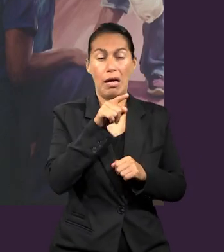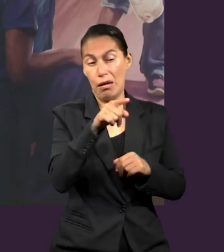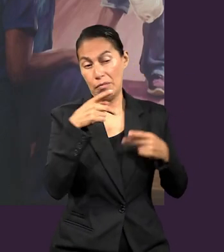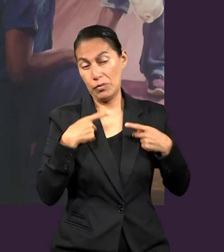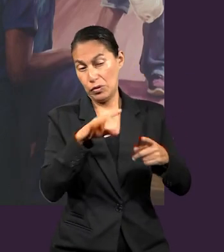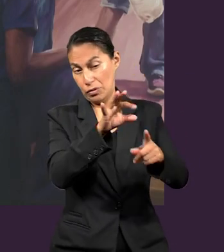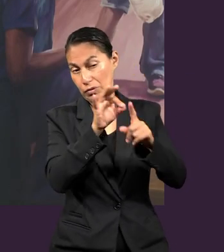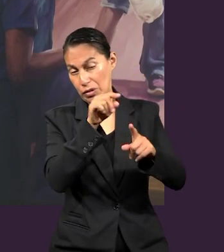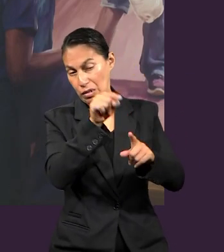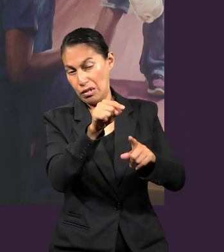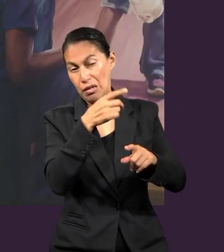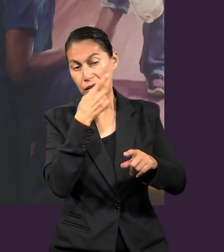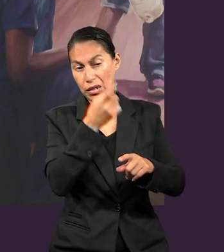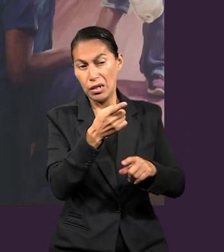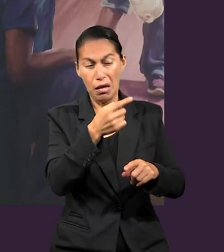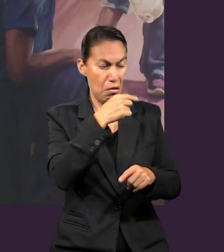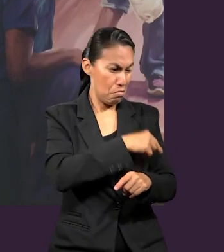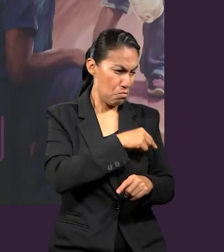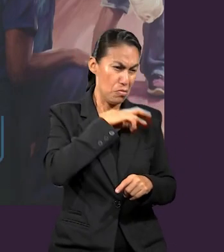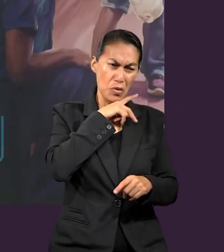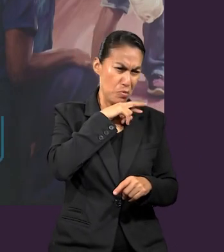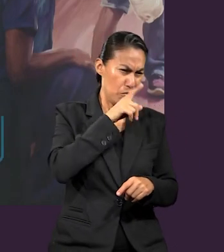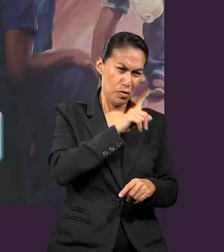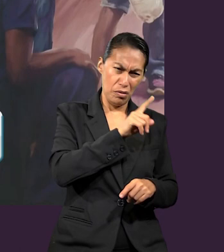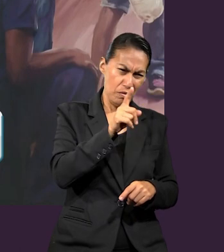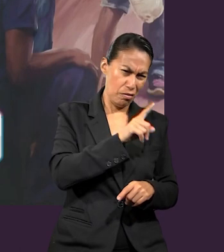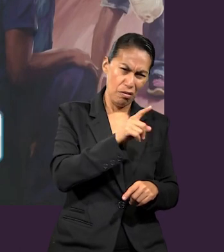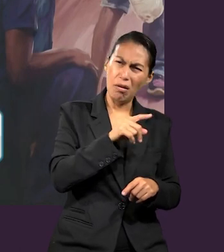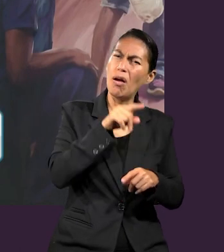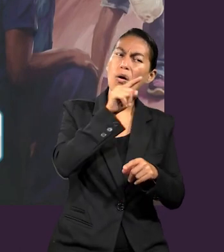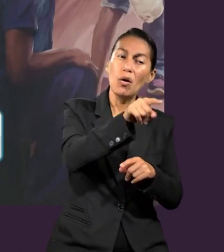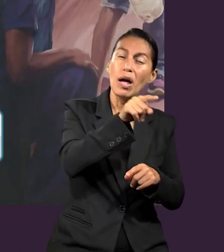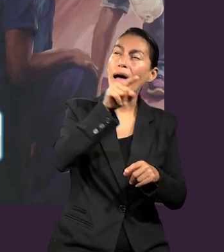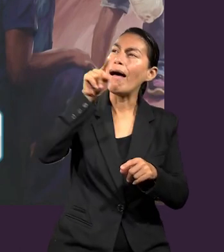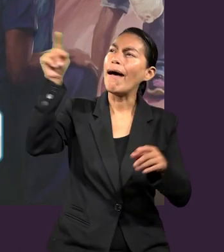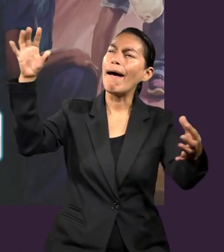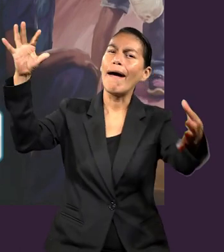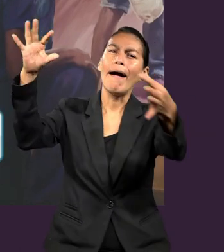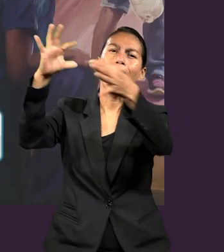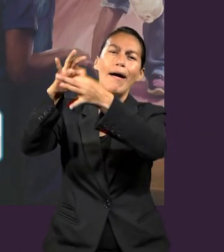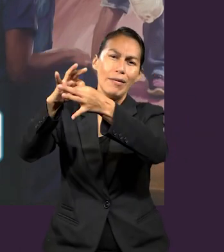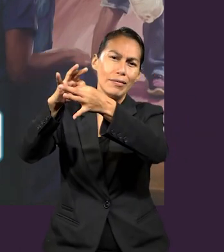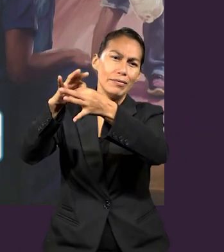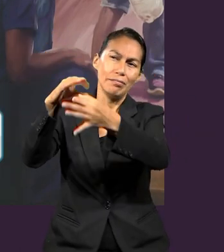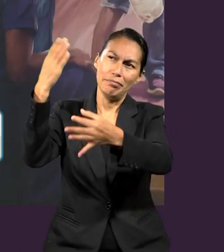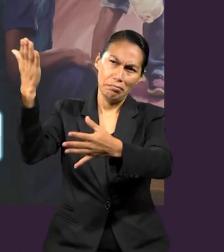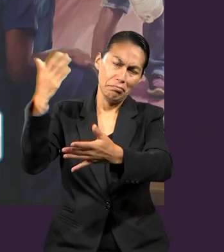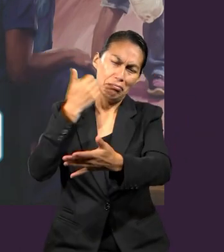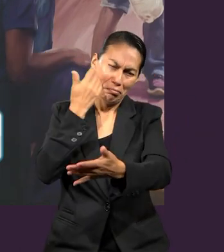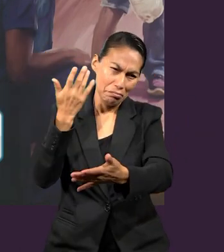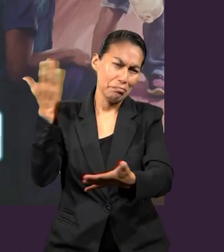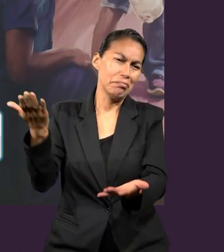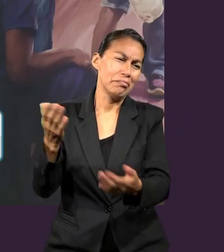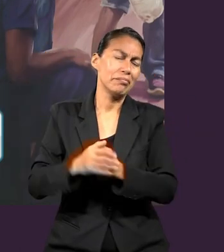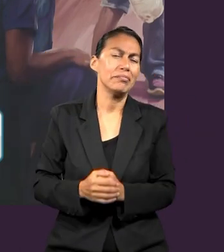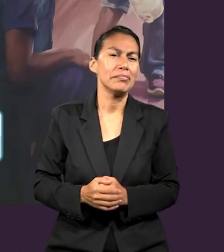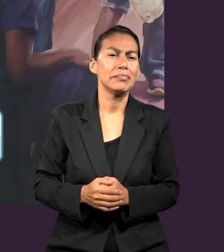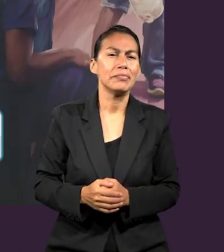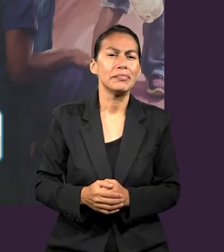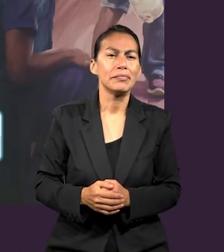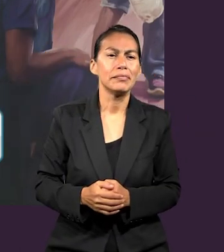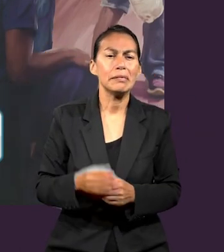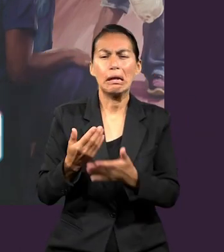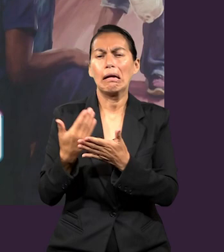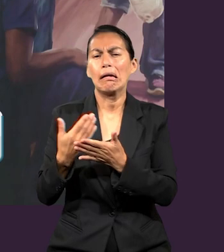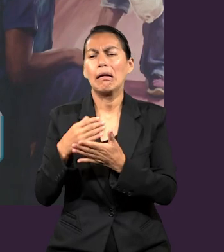las personas en Efesio que no se preocupen por él, busquen más bien a Cristo, busquen vivir la vida de acuerdo a lo que nuestro Señor Jesucristo